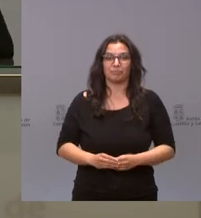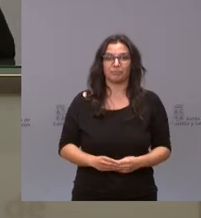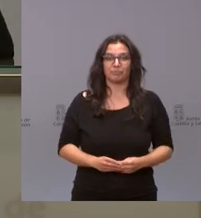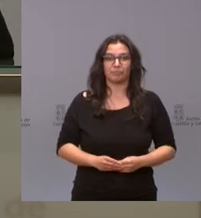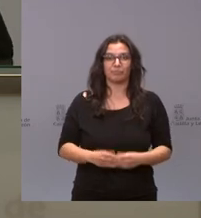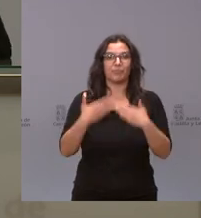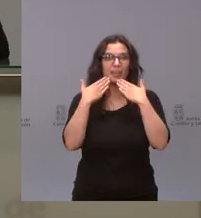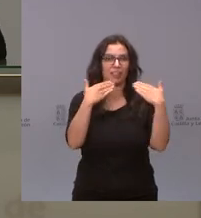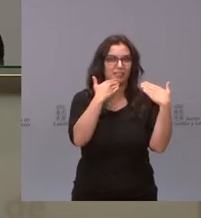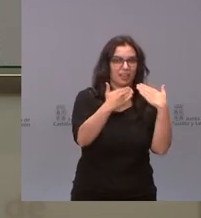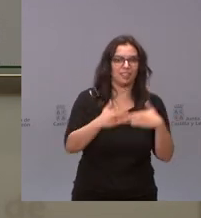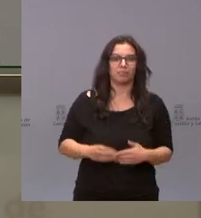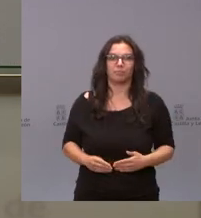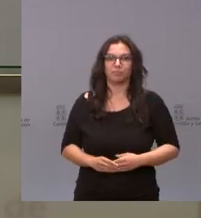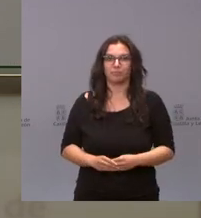muchísimas gracias gracias